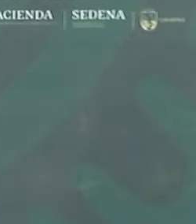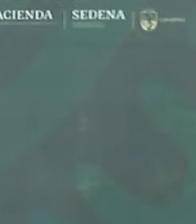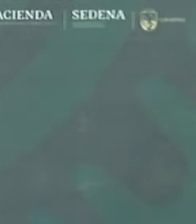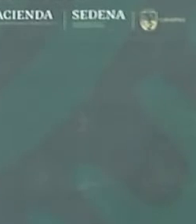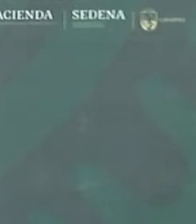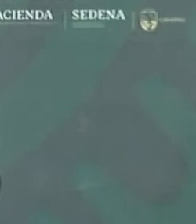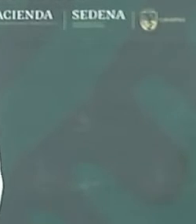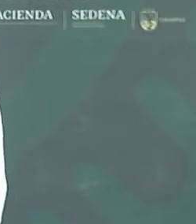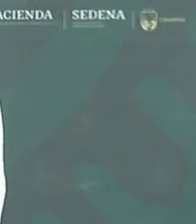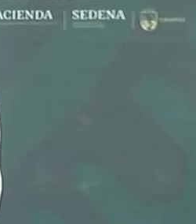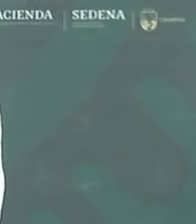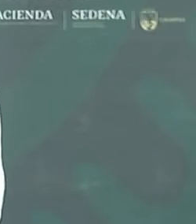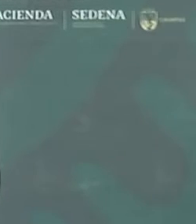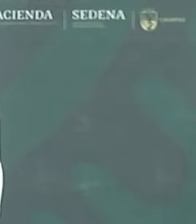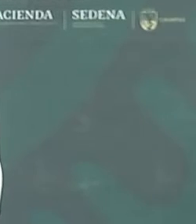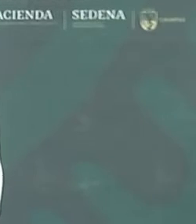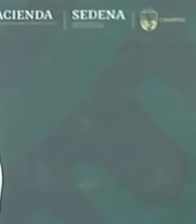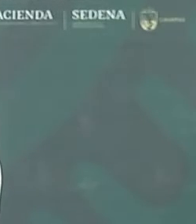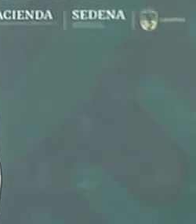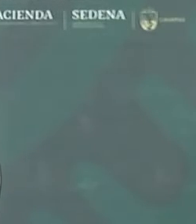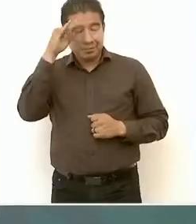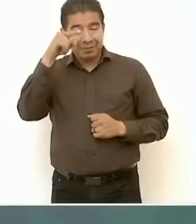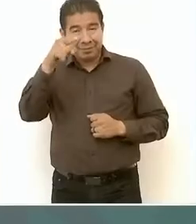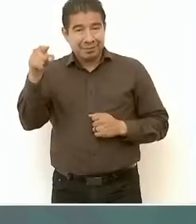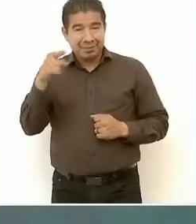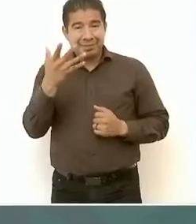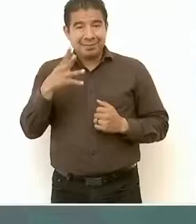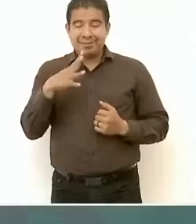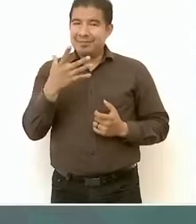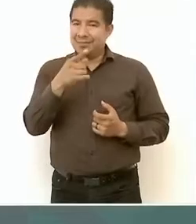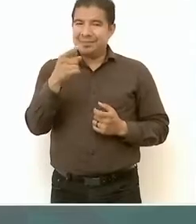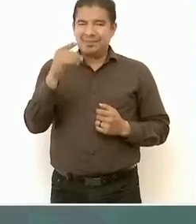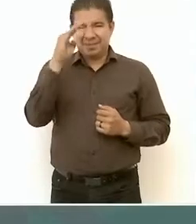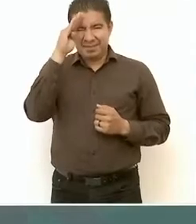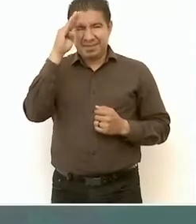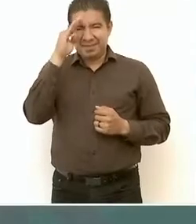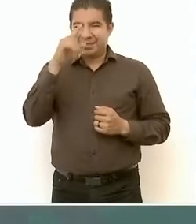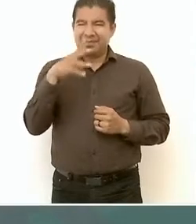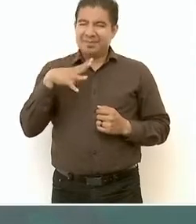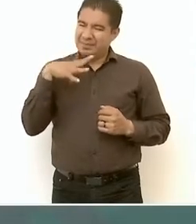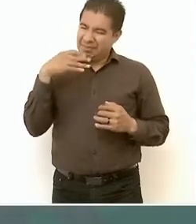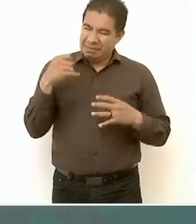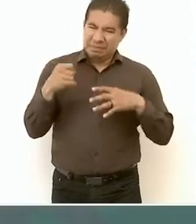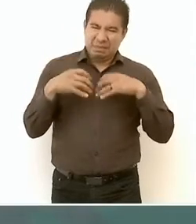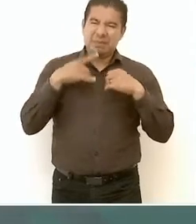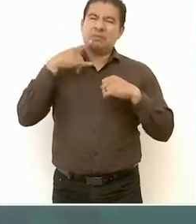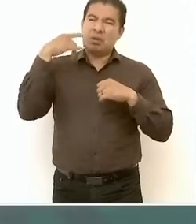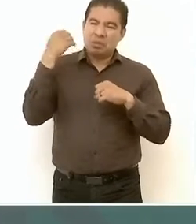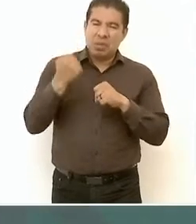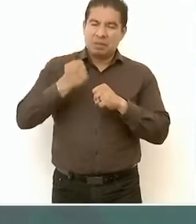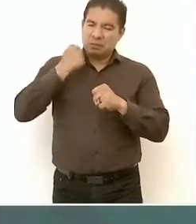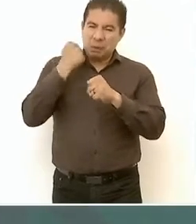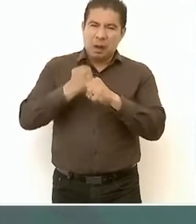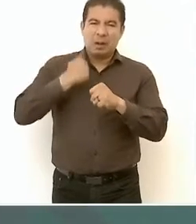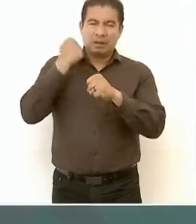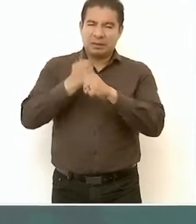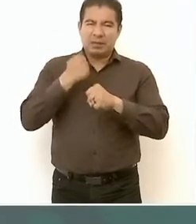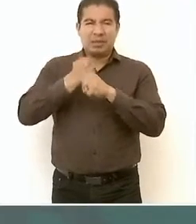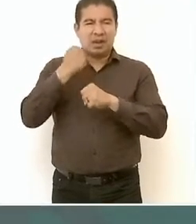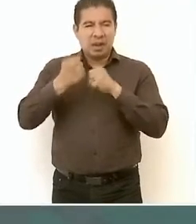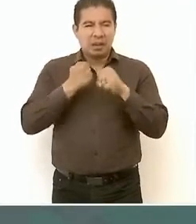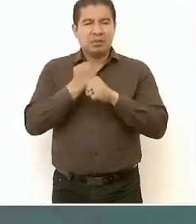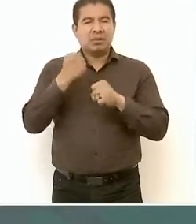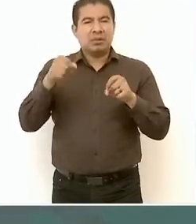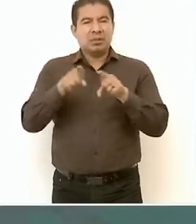Se imaginan ustedes la lucha que se dio durante muchos años. Y le agradecemos mucho al presidente